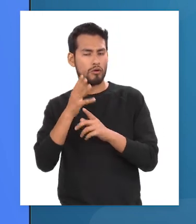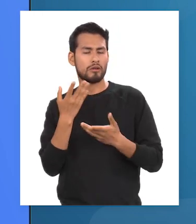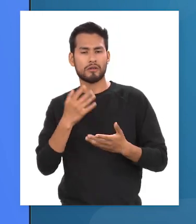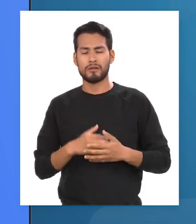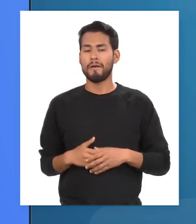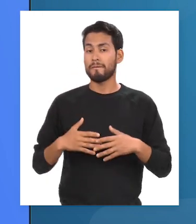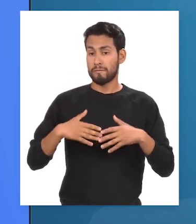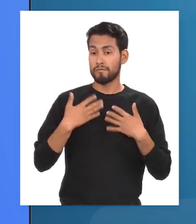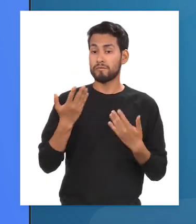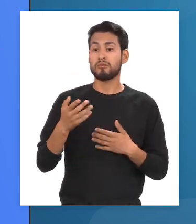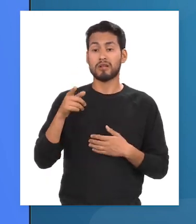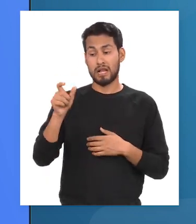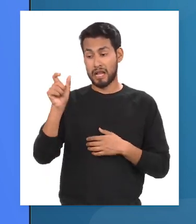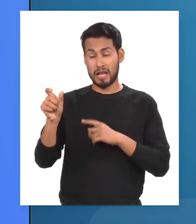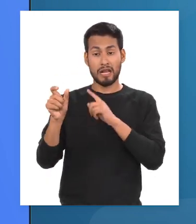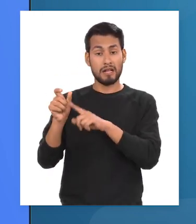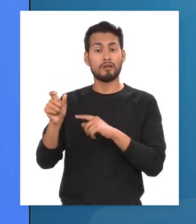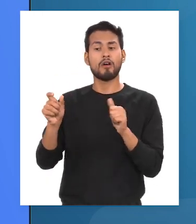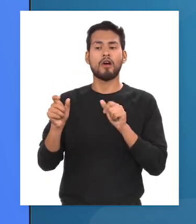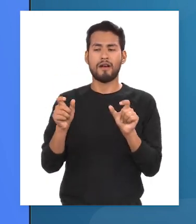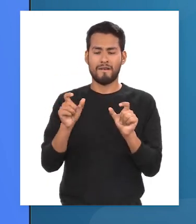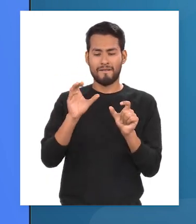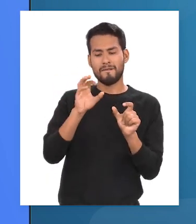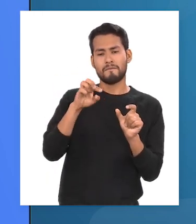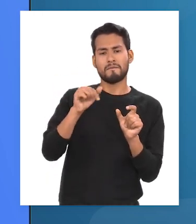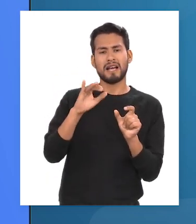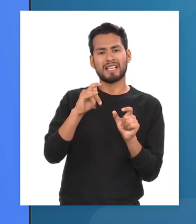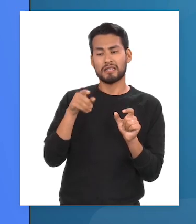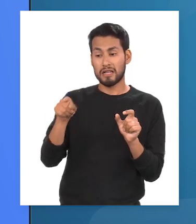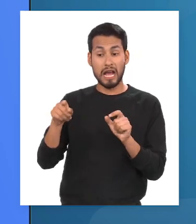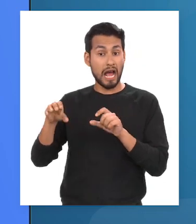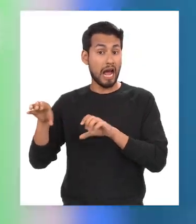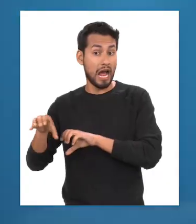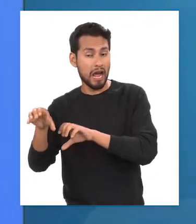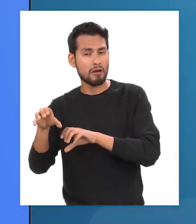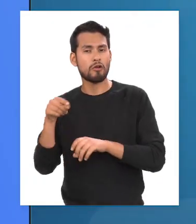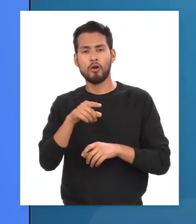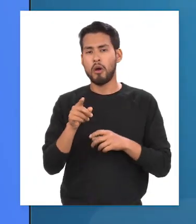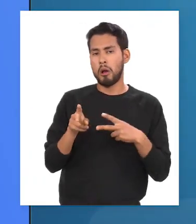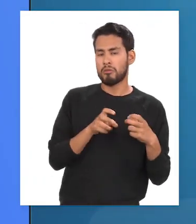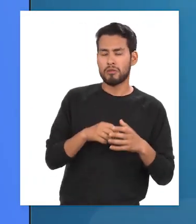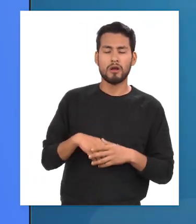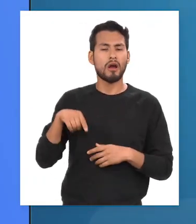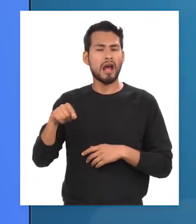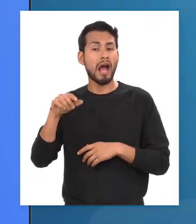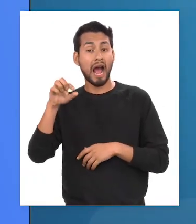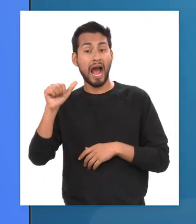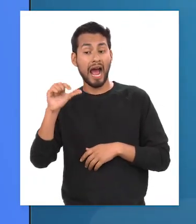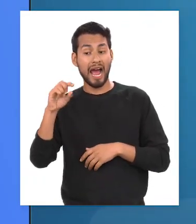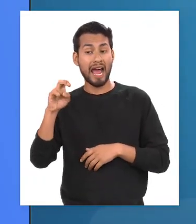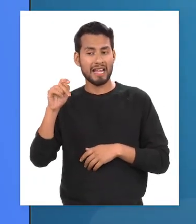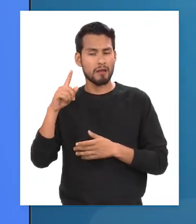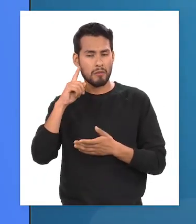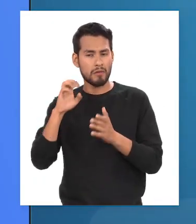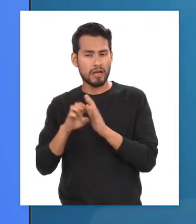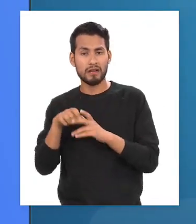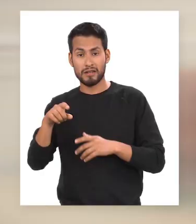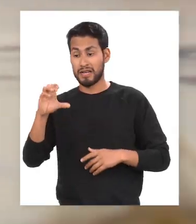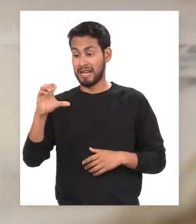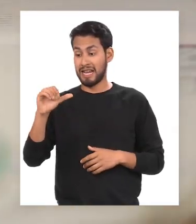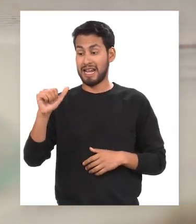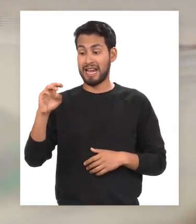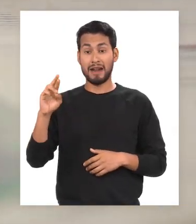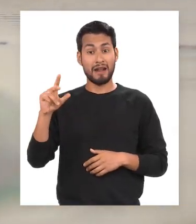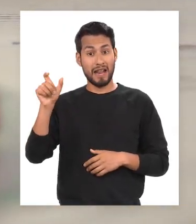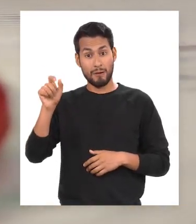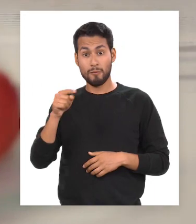el tipo de voz. Aquí encontramos el sujeto agente y el sujeto paciente. El agente realiza la acción del verbo. Como en el ejemplo,